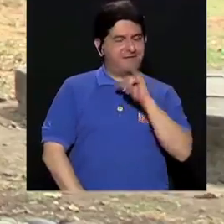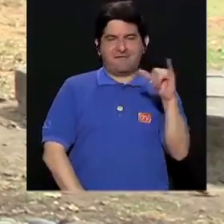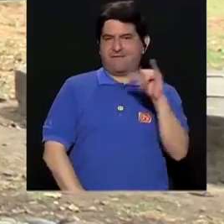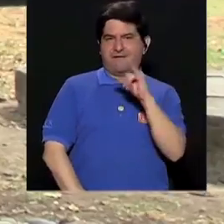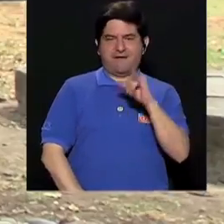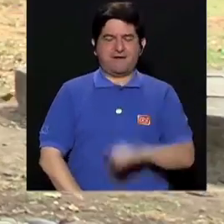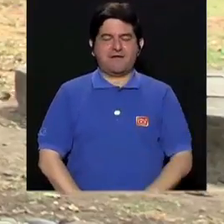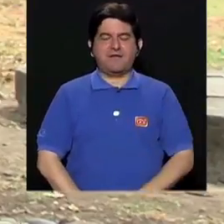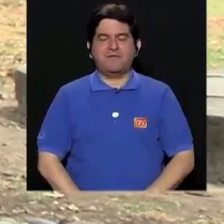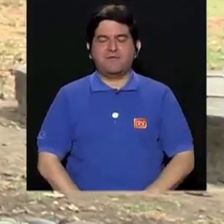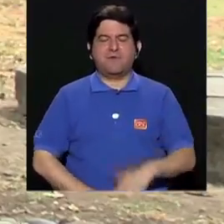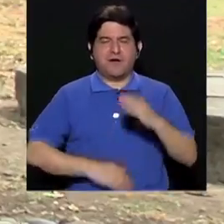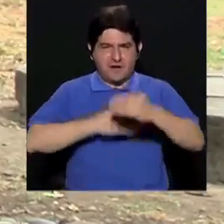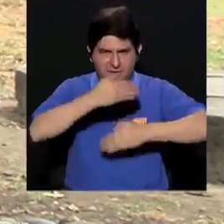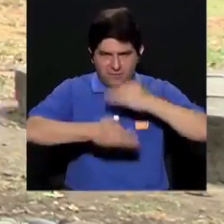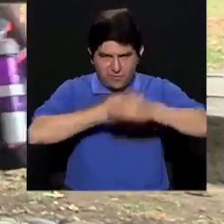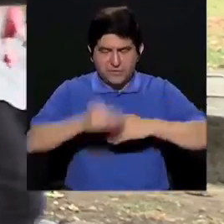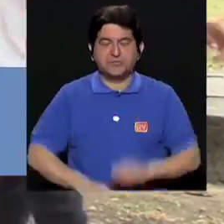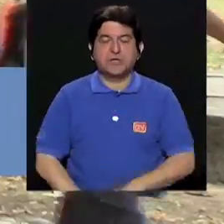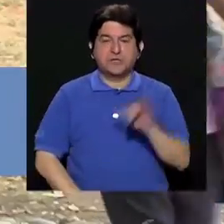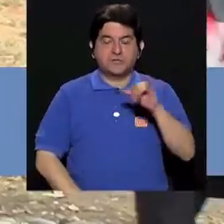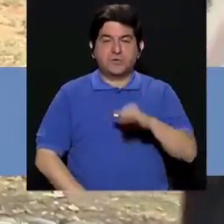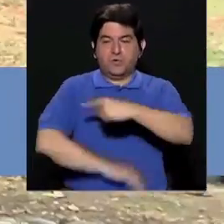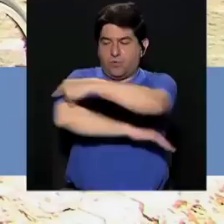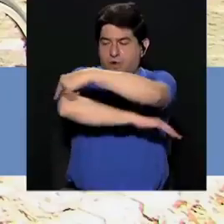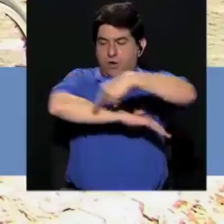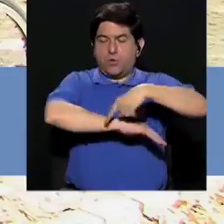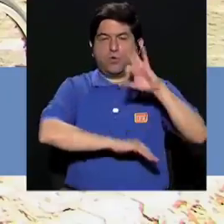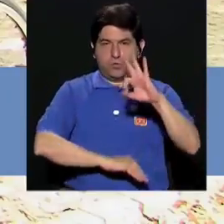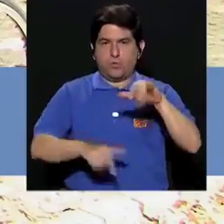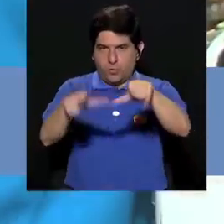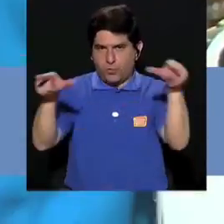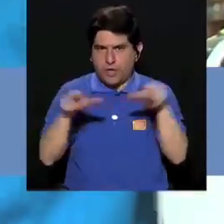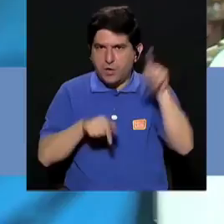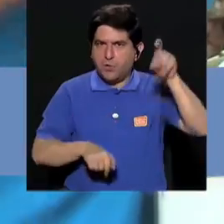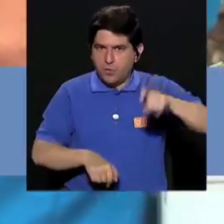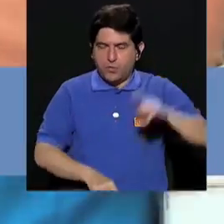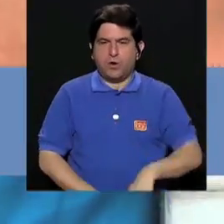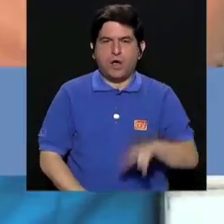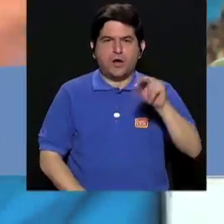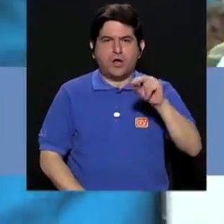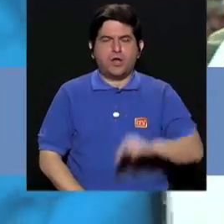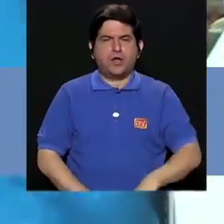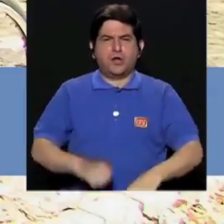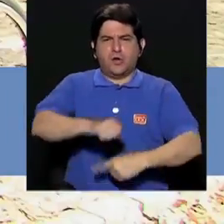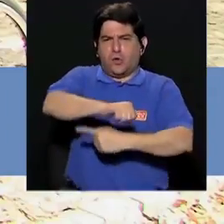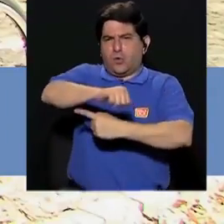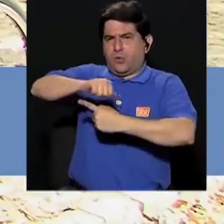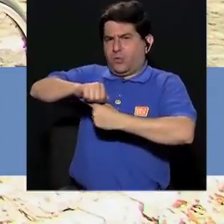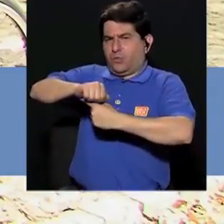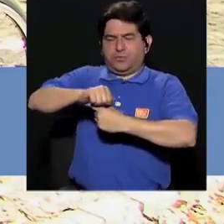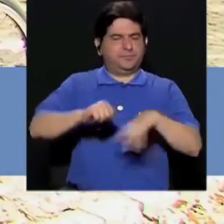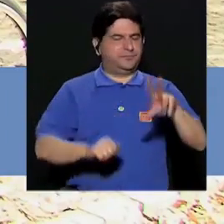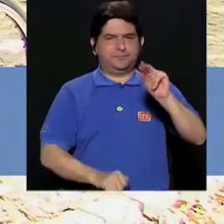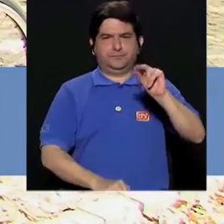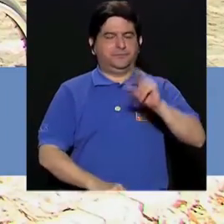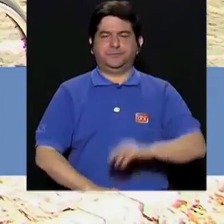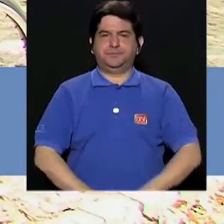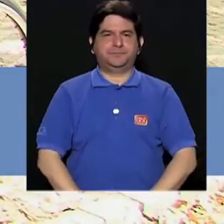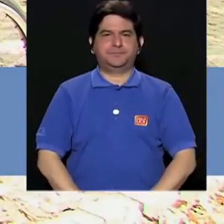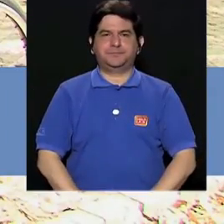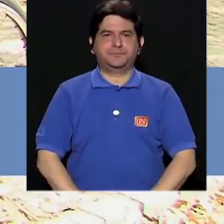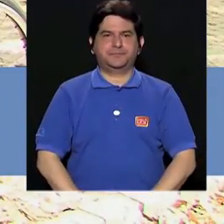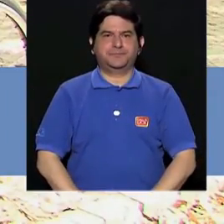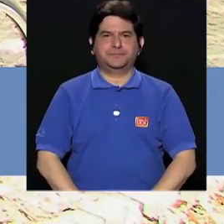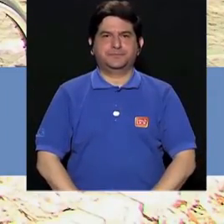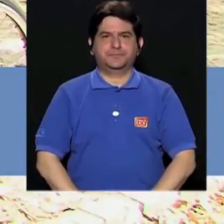y tiene las mismas indicaciones que el otro. Lo importante es el codo siempre esté en una buena posición y que no se vaya muy atrás, que no pase este nivel.